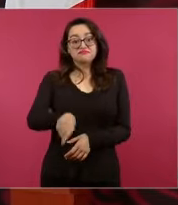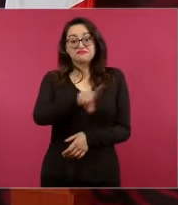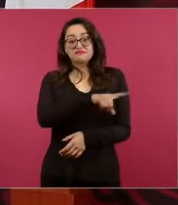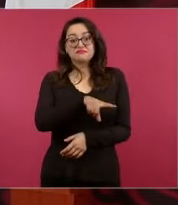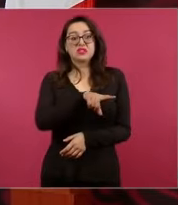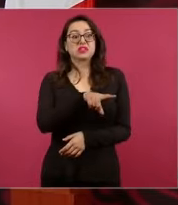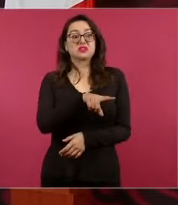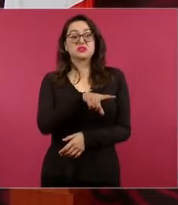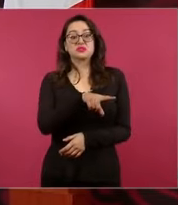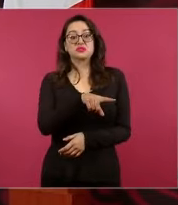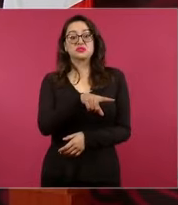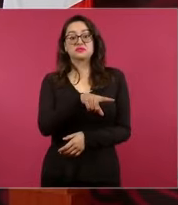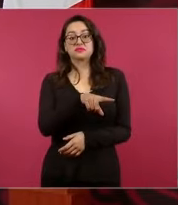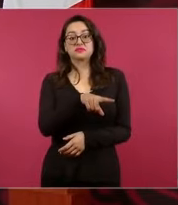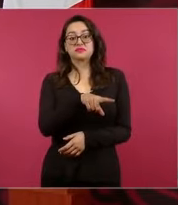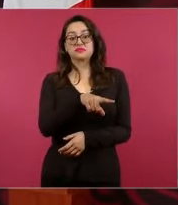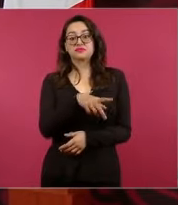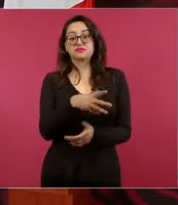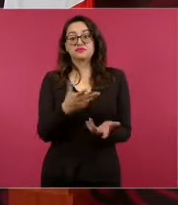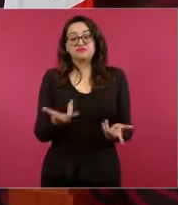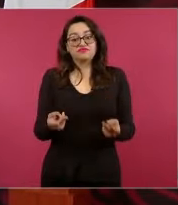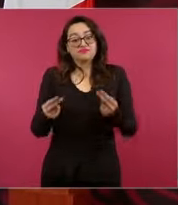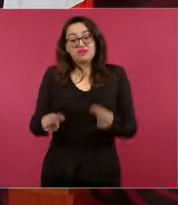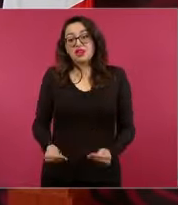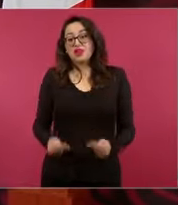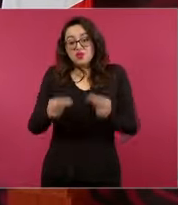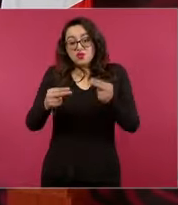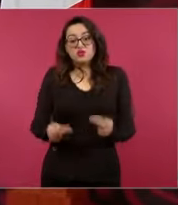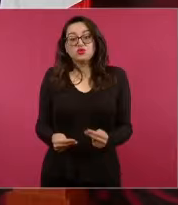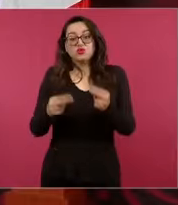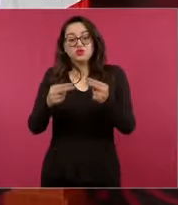en los negocios.